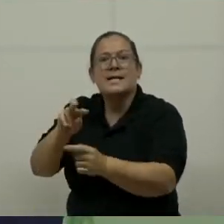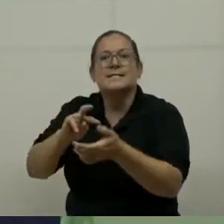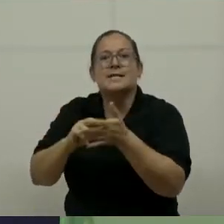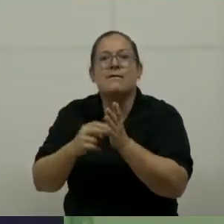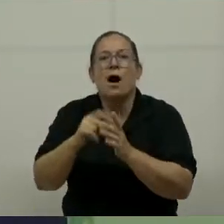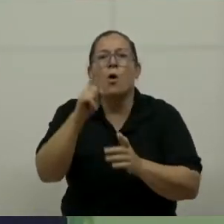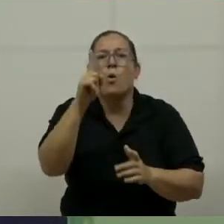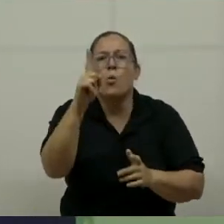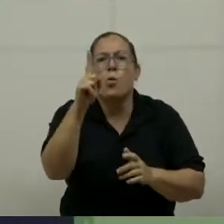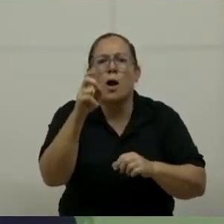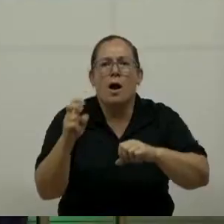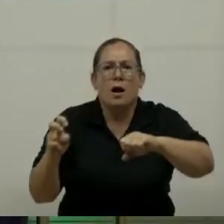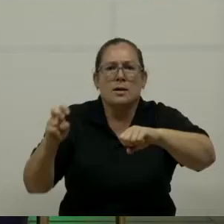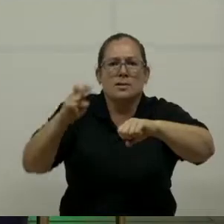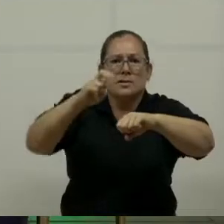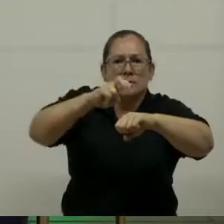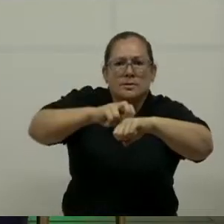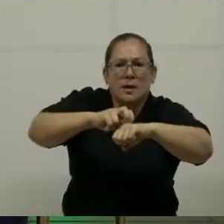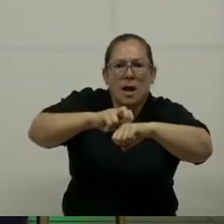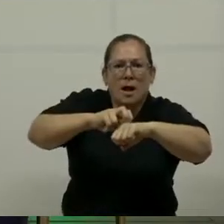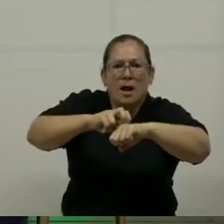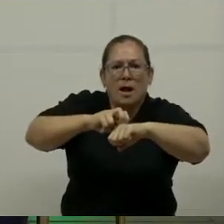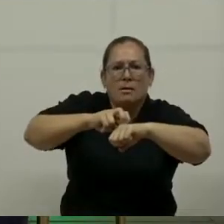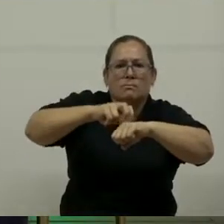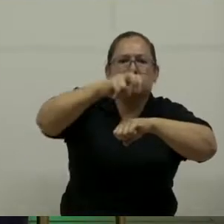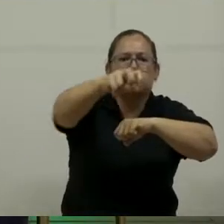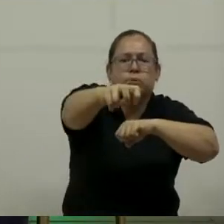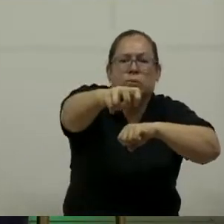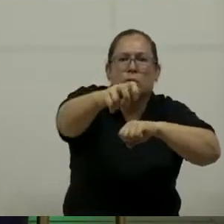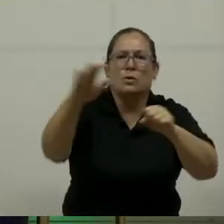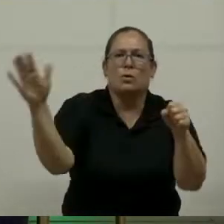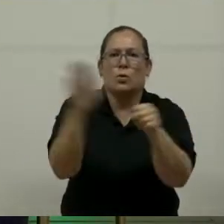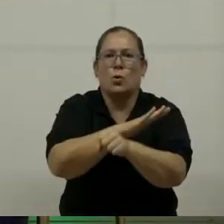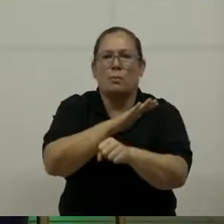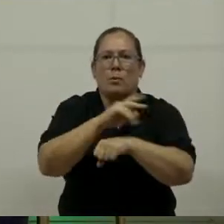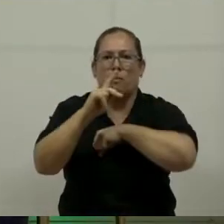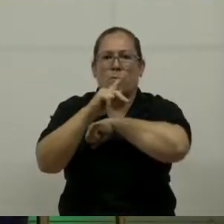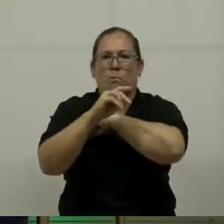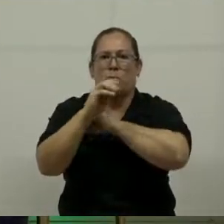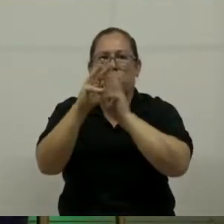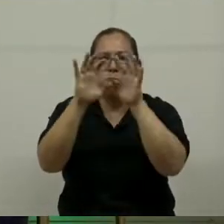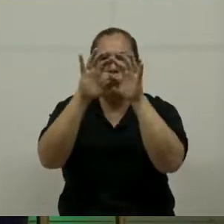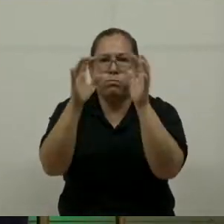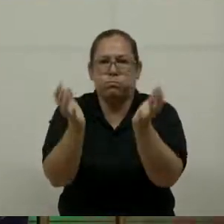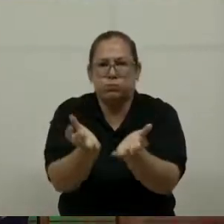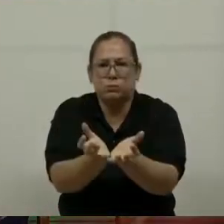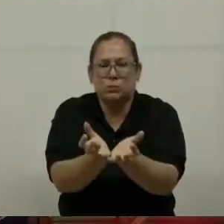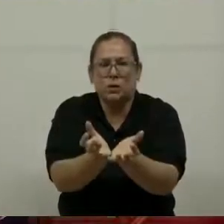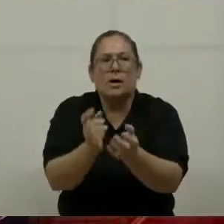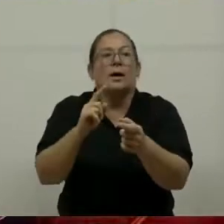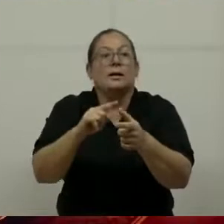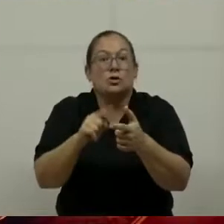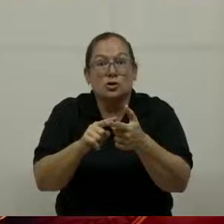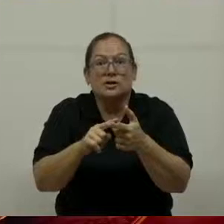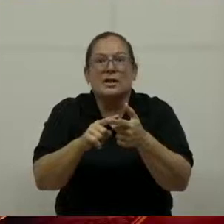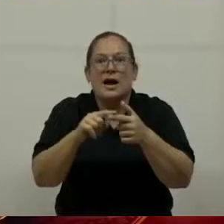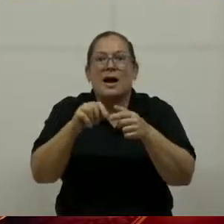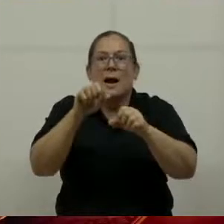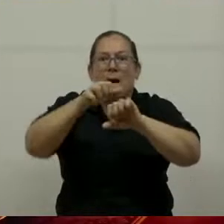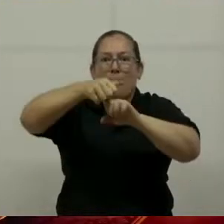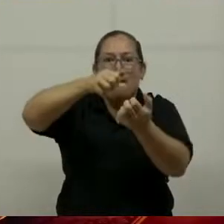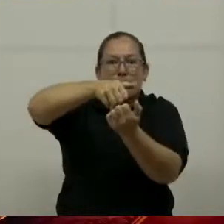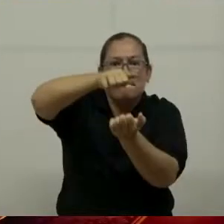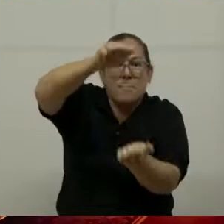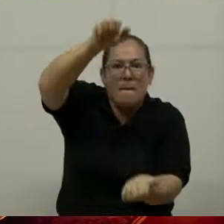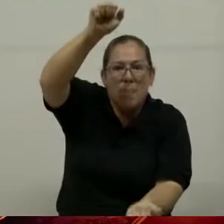escala prácticamente podamos cubrir el mundo entero. Y entonces partimos de un mapa del mundo para